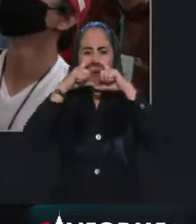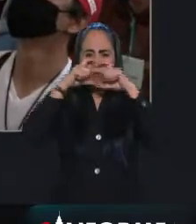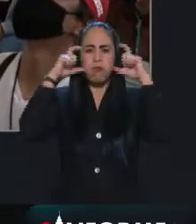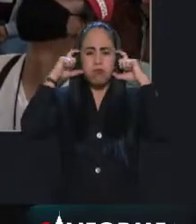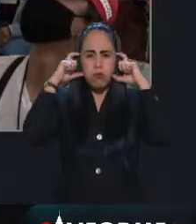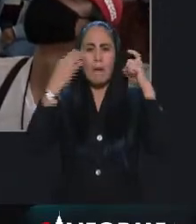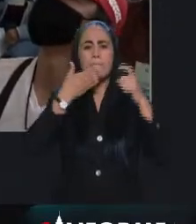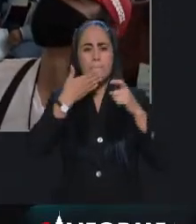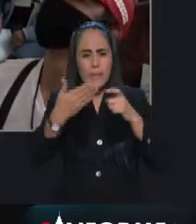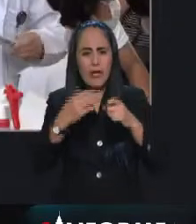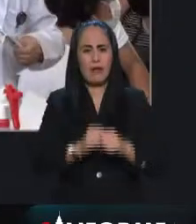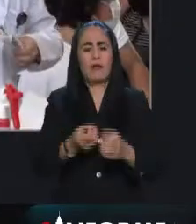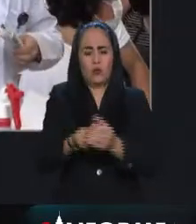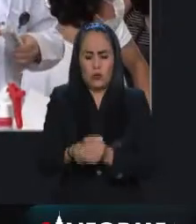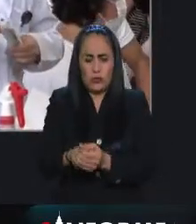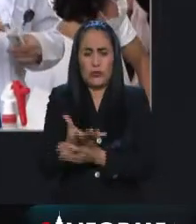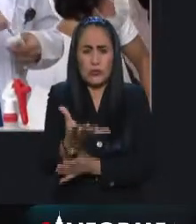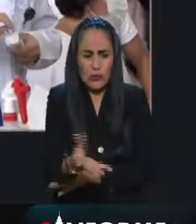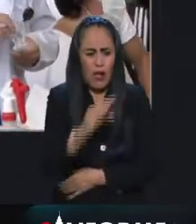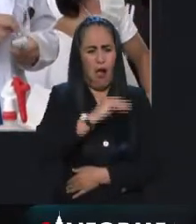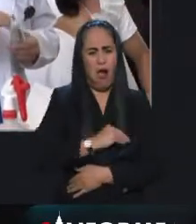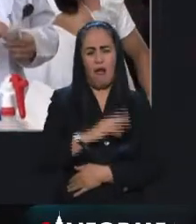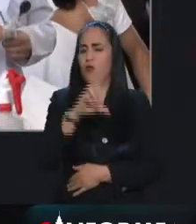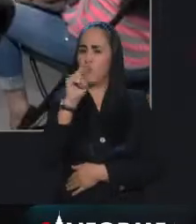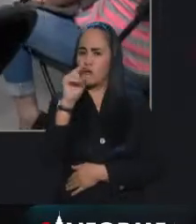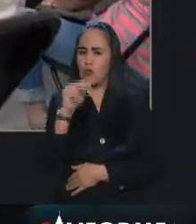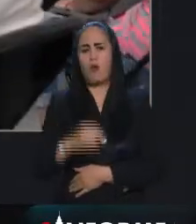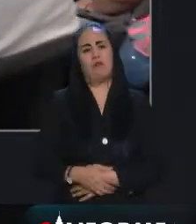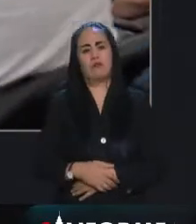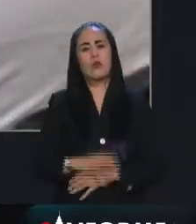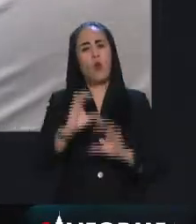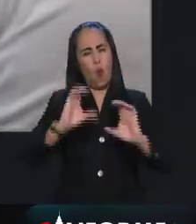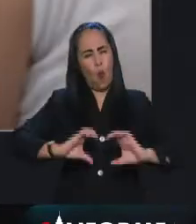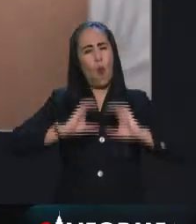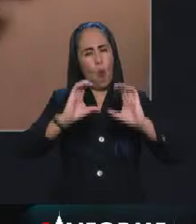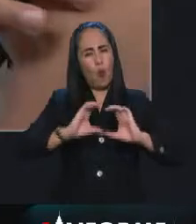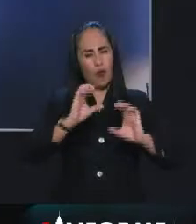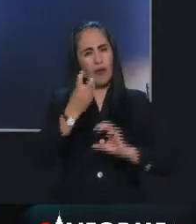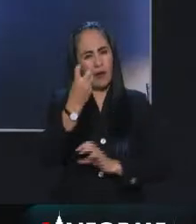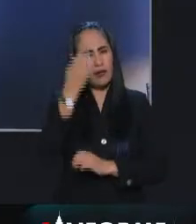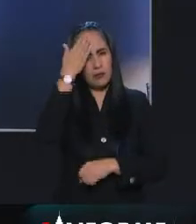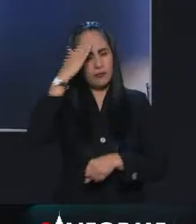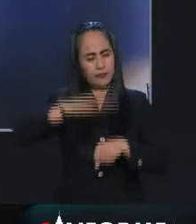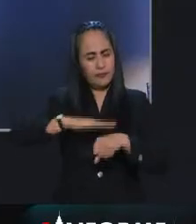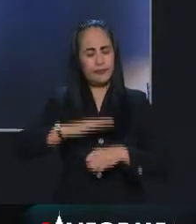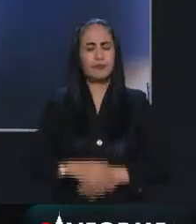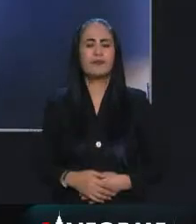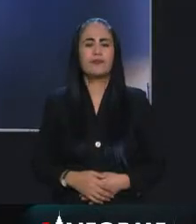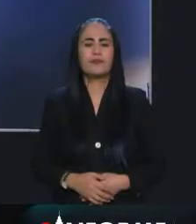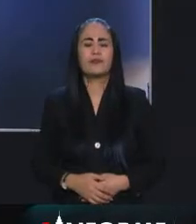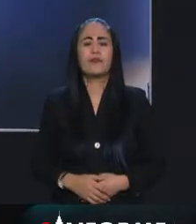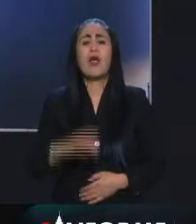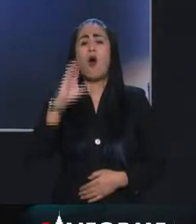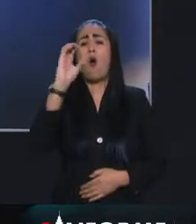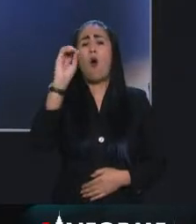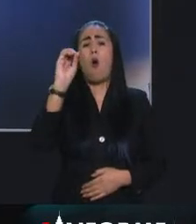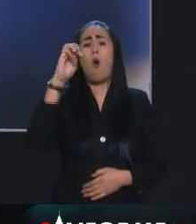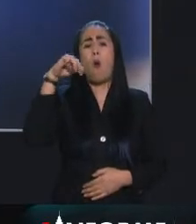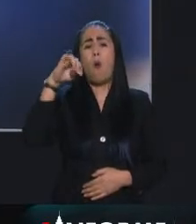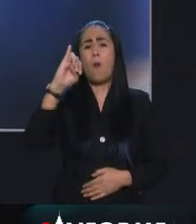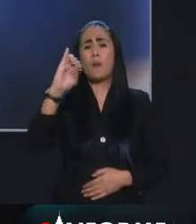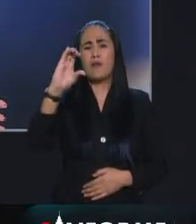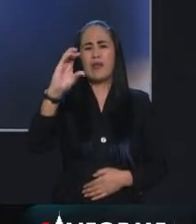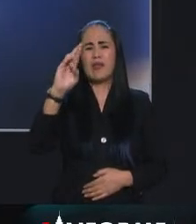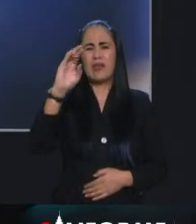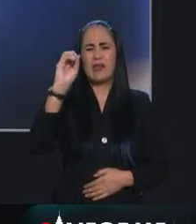exponerse y no tener un desplazamiento en la sociedad tan masiva. Doctor Frisby, con respecto a la Omicron, antes de entrarle a